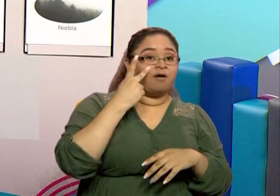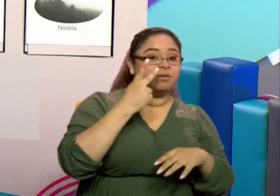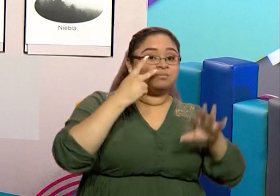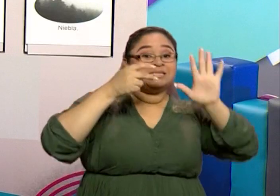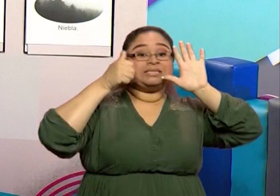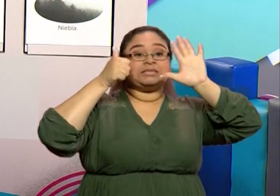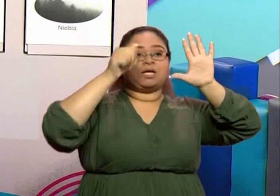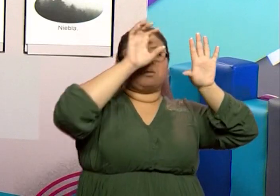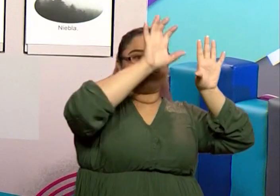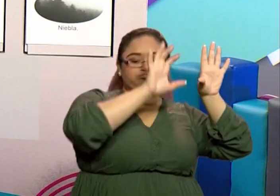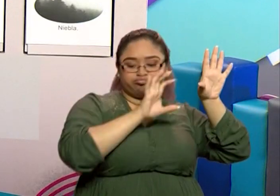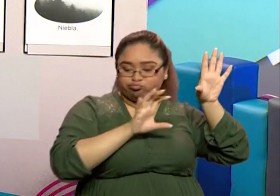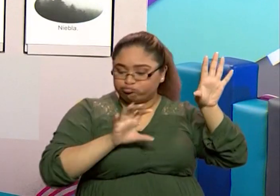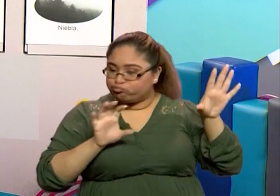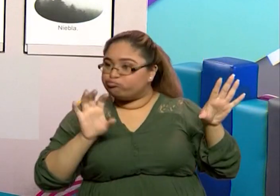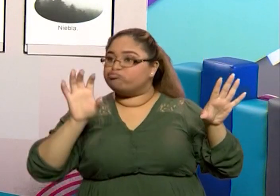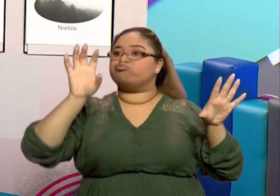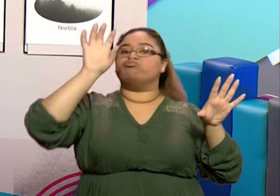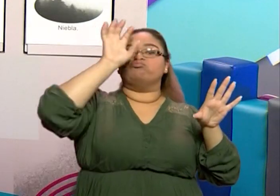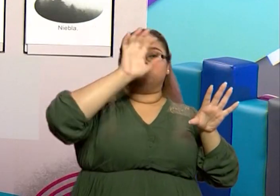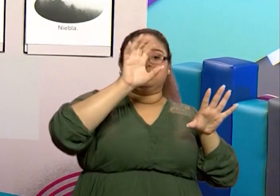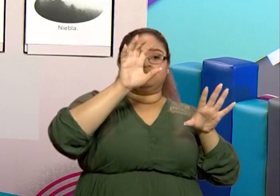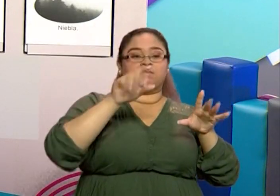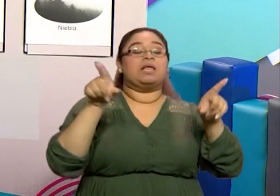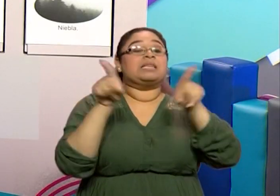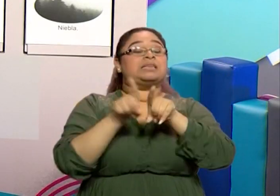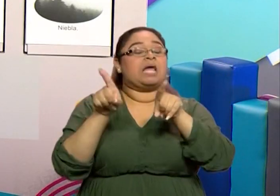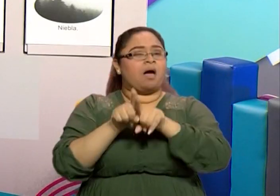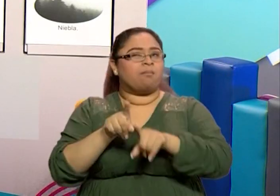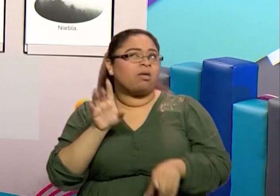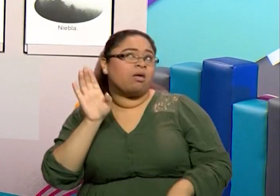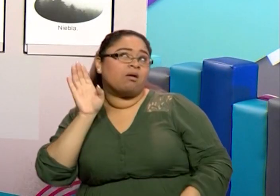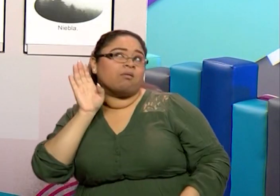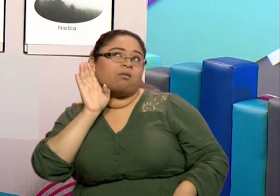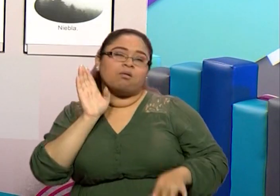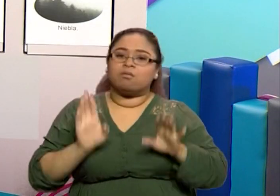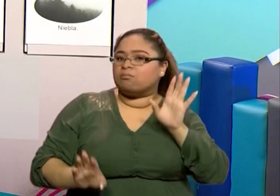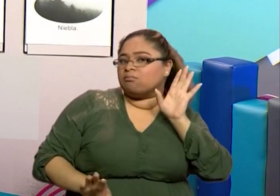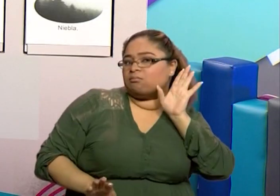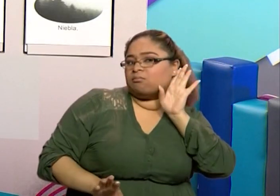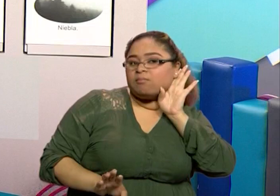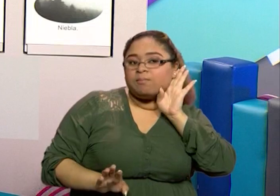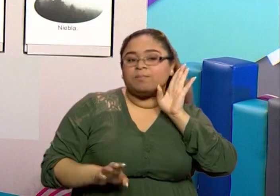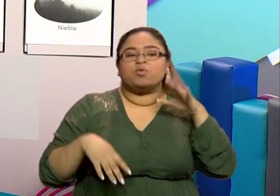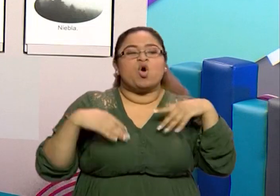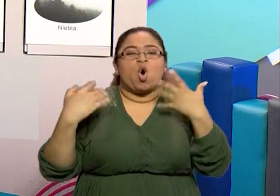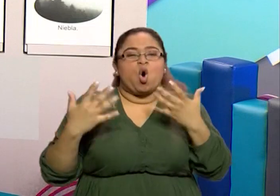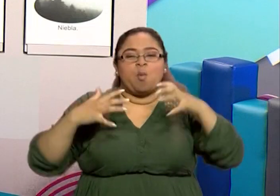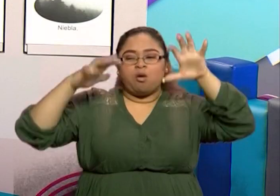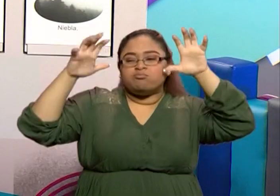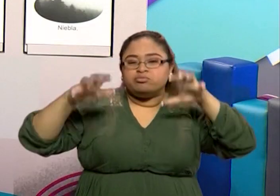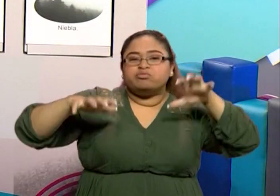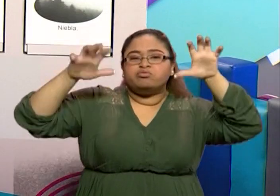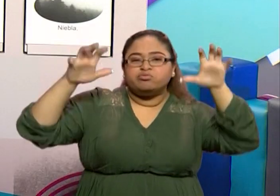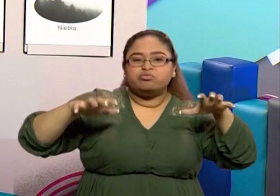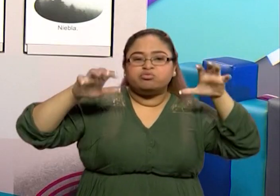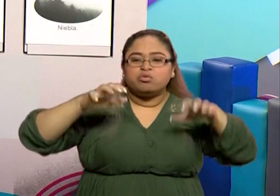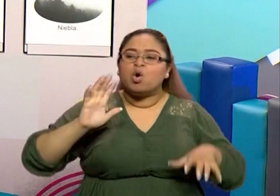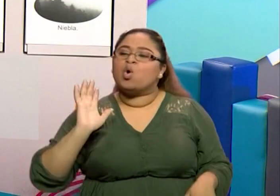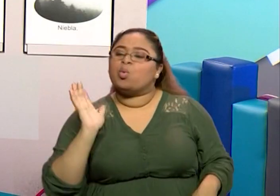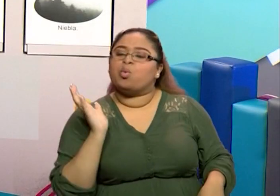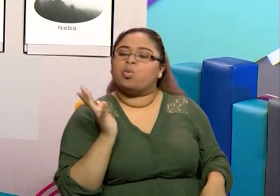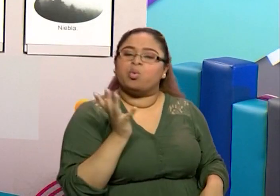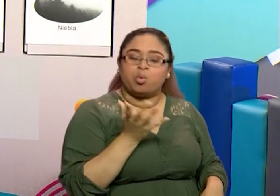atmosféricos. También escuchamos lo que fue los sonidos característicos de estos fenómenos. Y miren qué